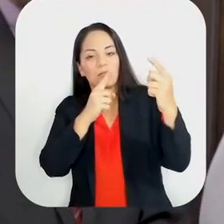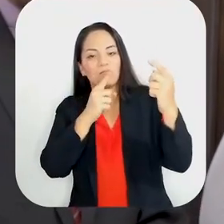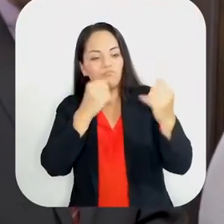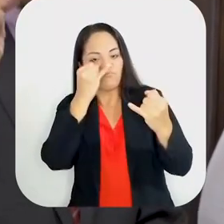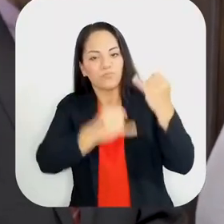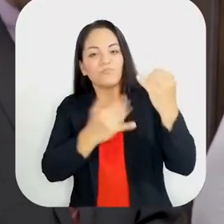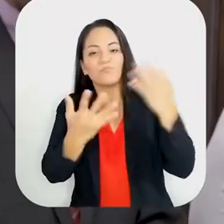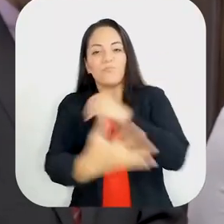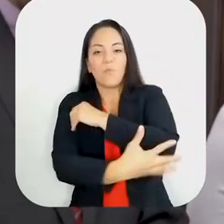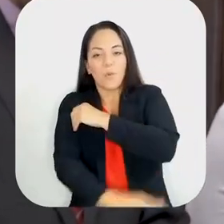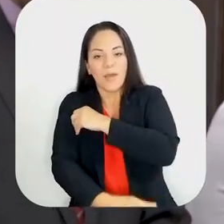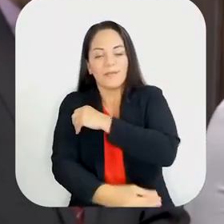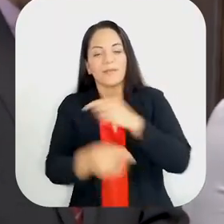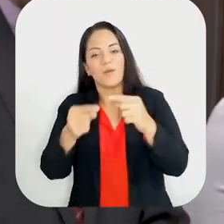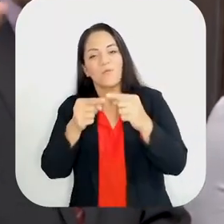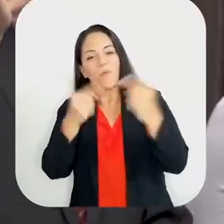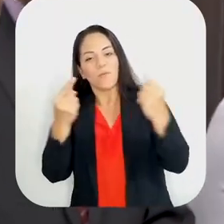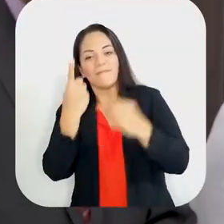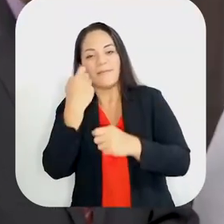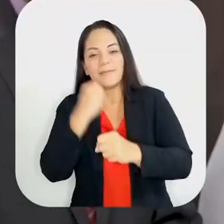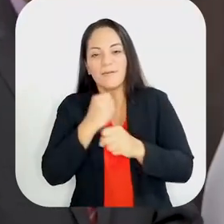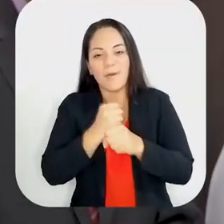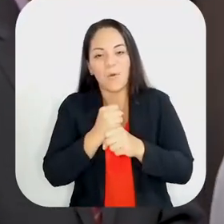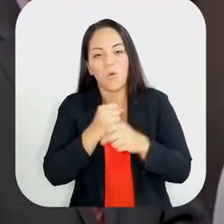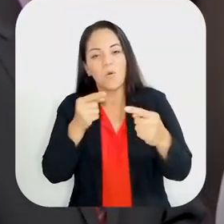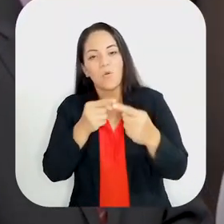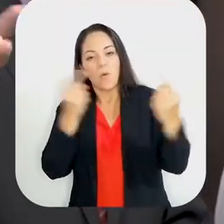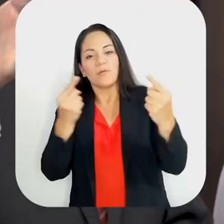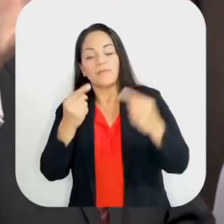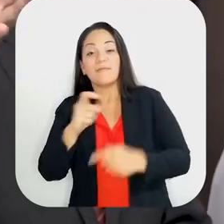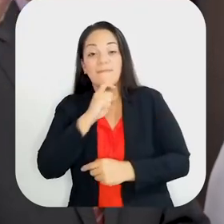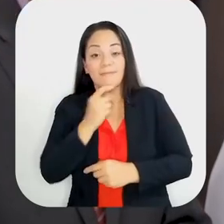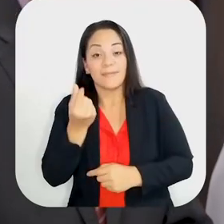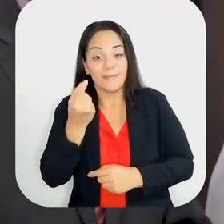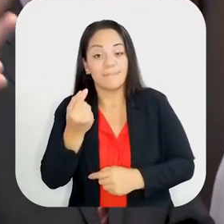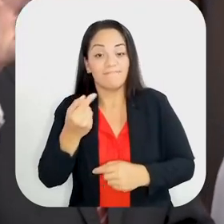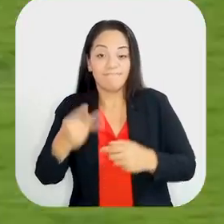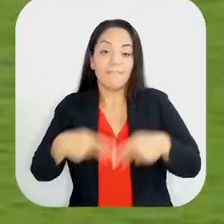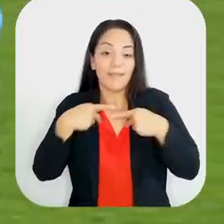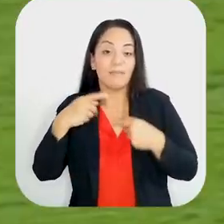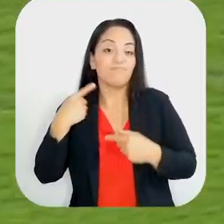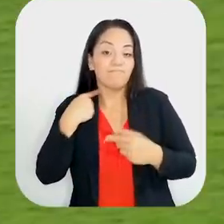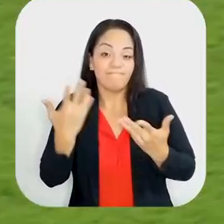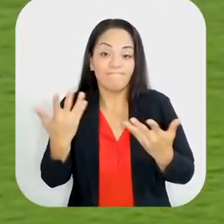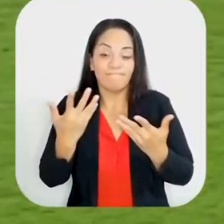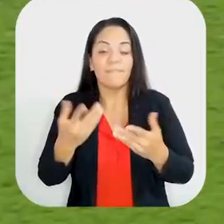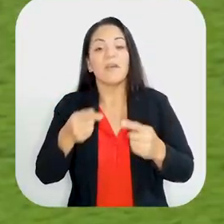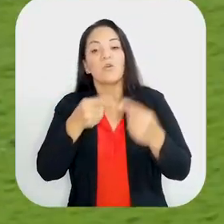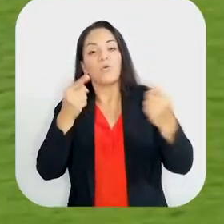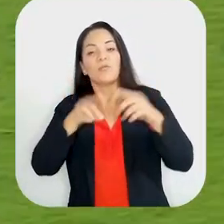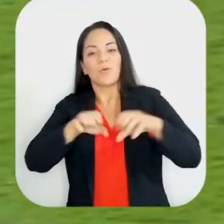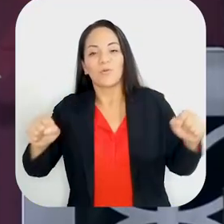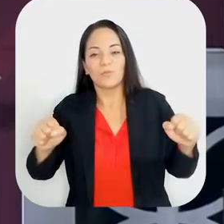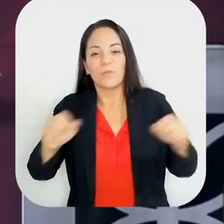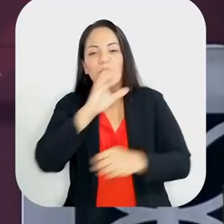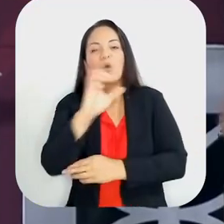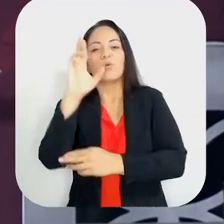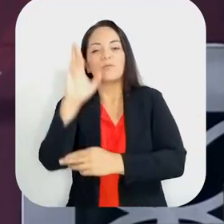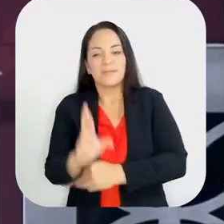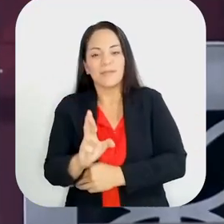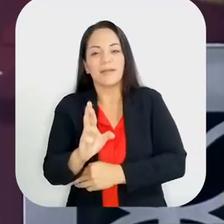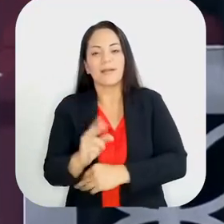pobreza, contra el desempleo, contra el costo de la vida y la corrupción. Costa Rica, somos